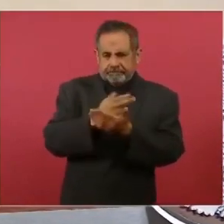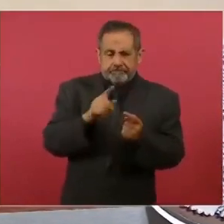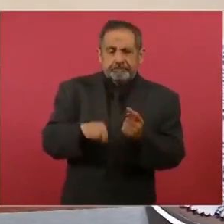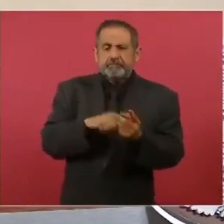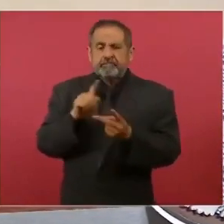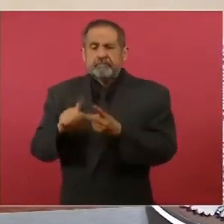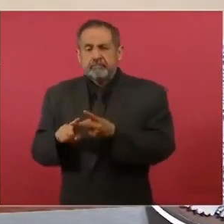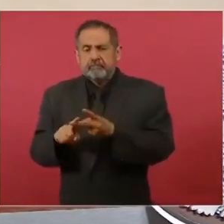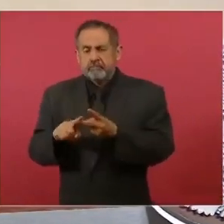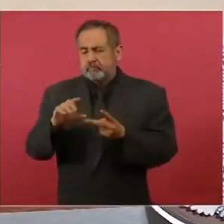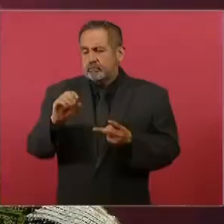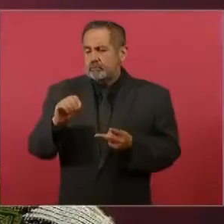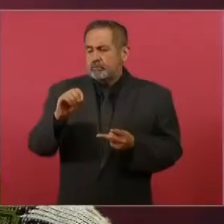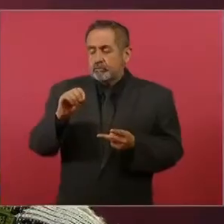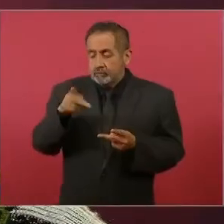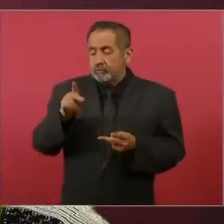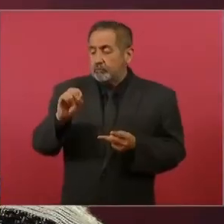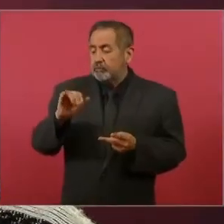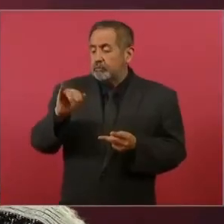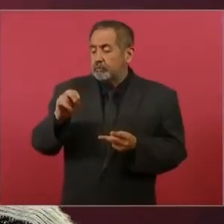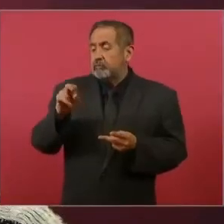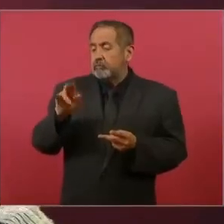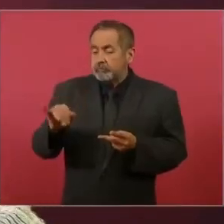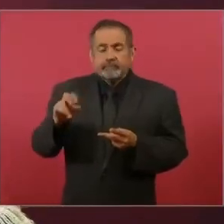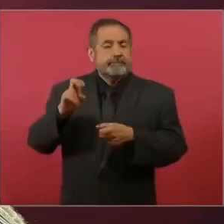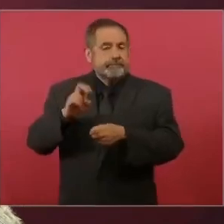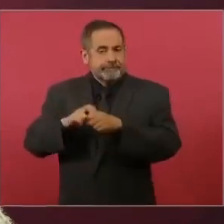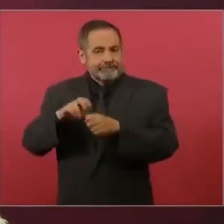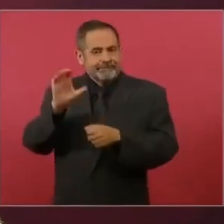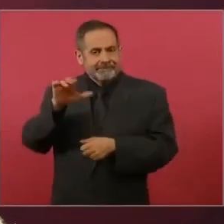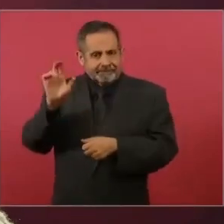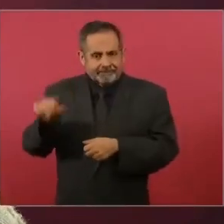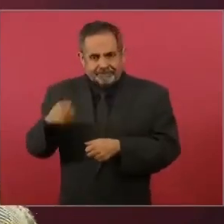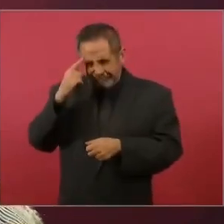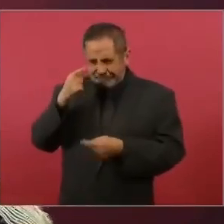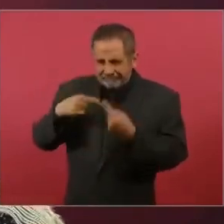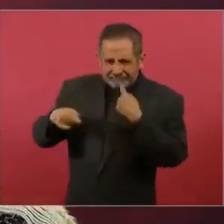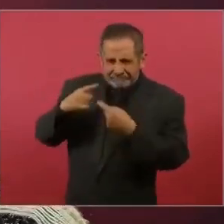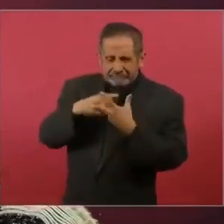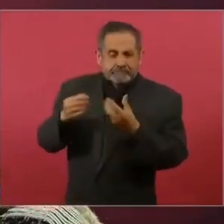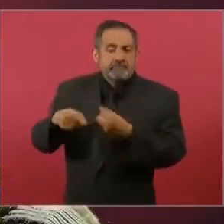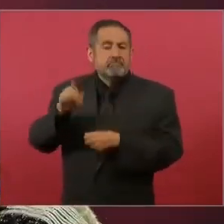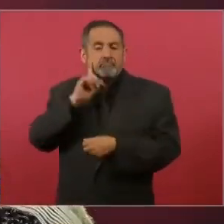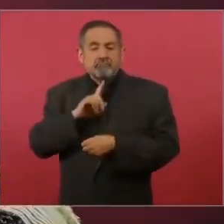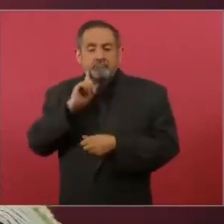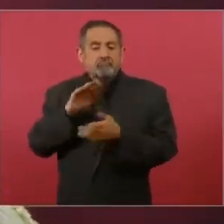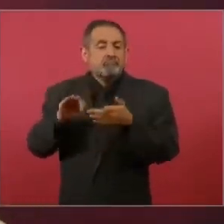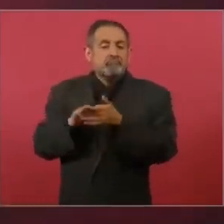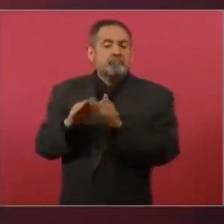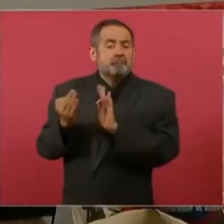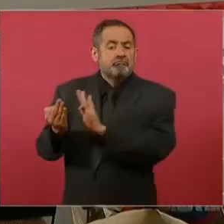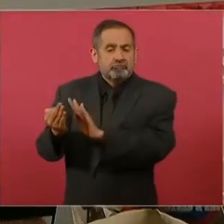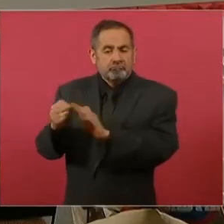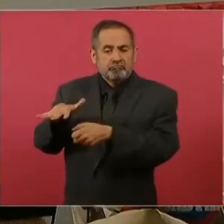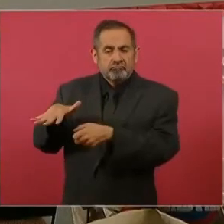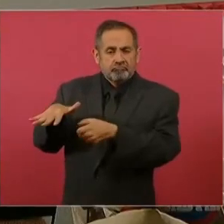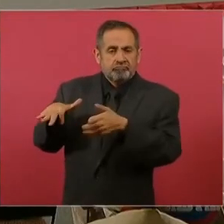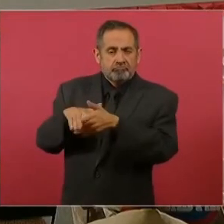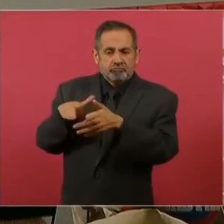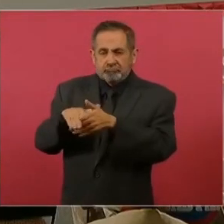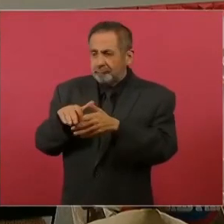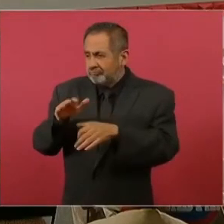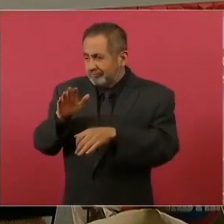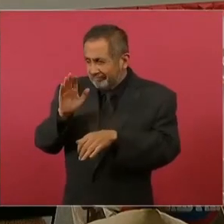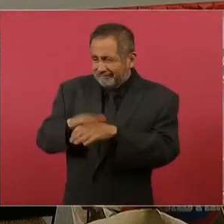y la segunda, Coinonia, en Cancún, para atender la inclusión financiera de las mujeres ubicadas en las colonias de